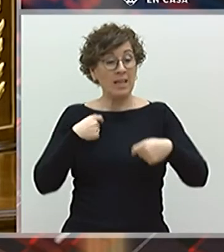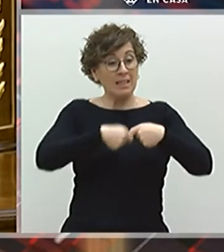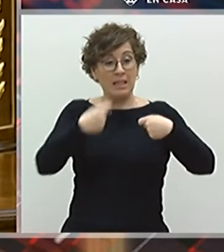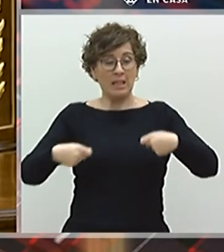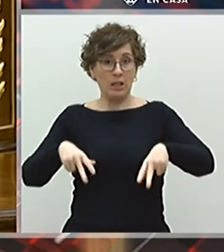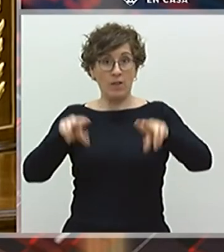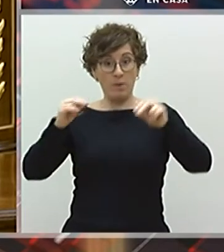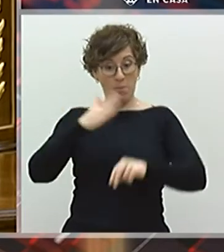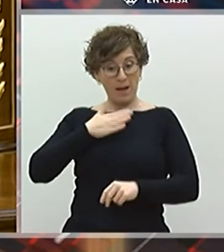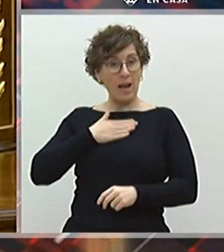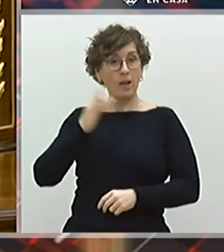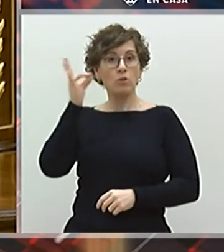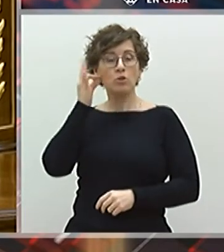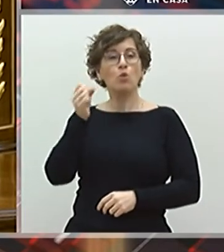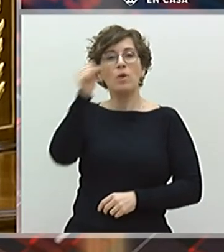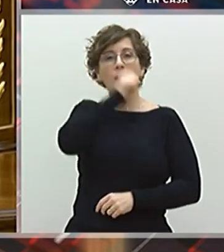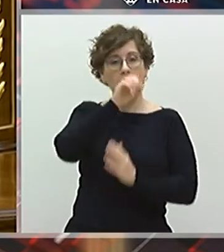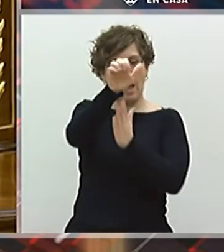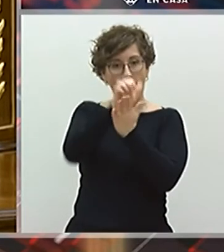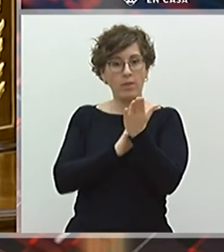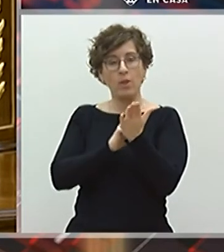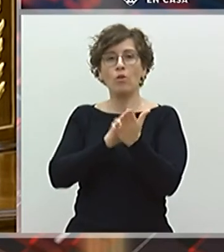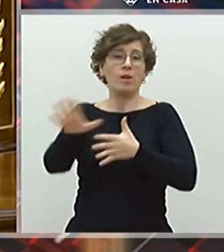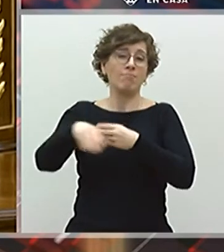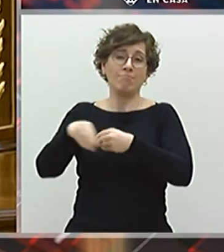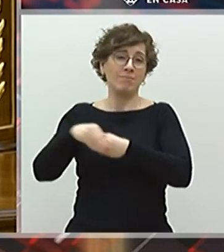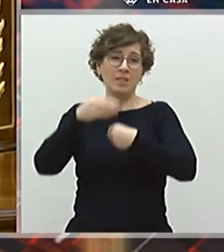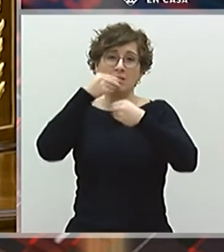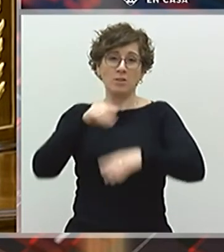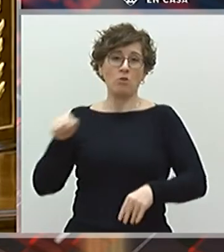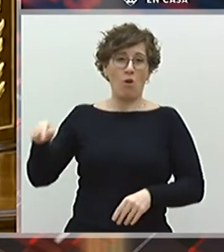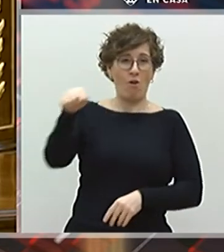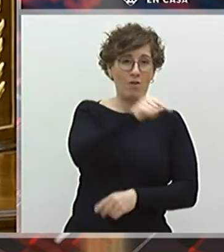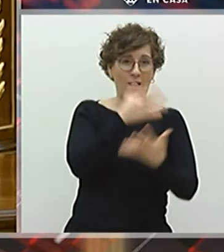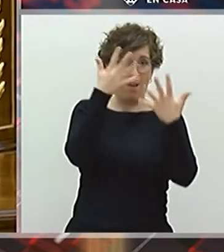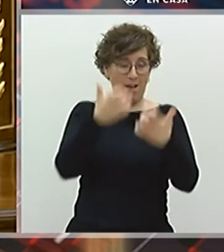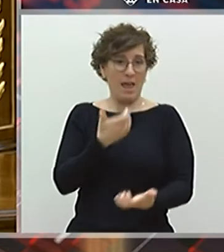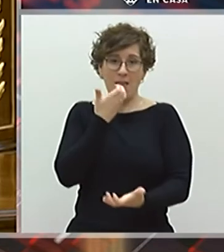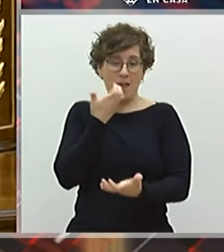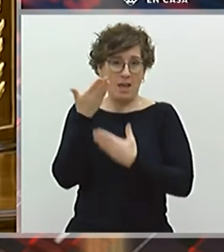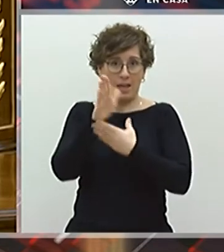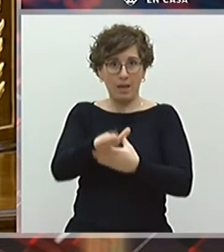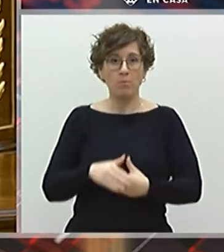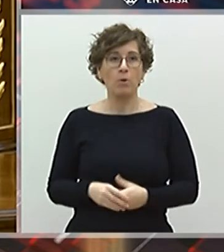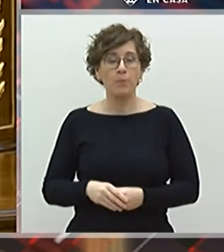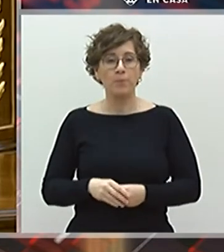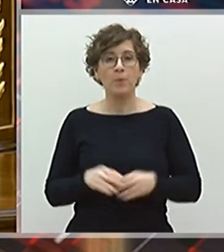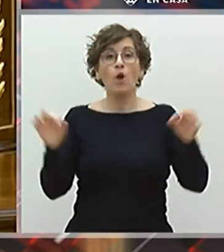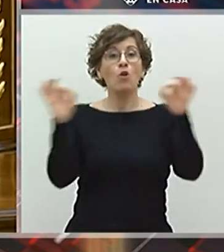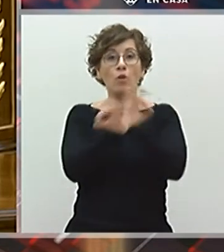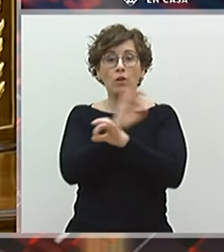biografía de muchas historias militantes. Confundimos la luna con las farolas.